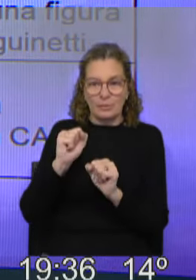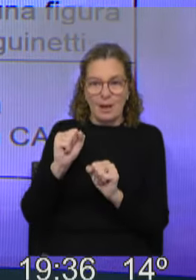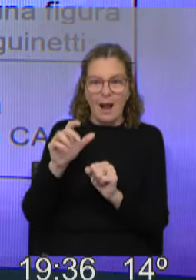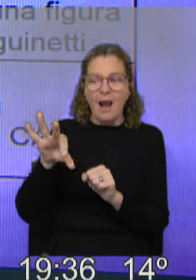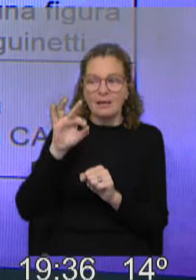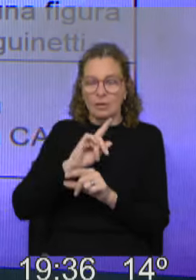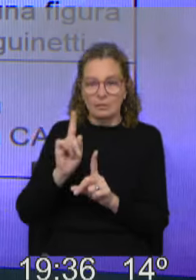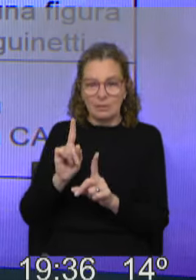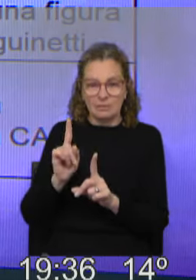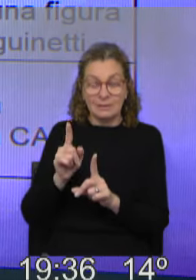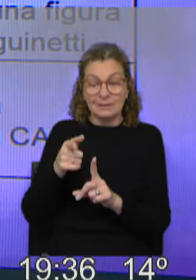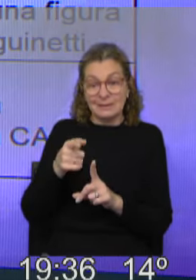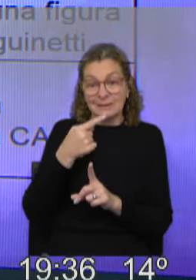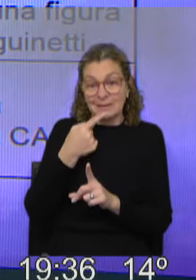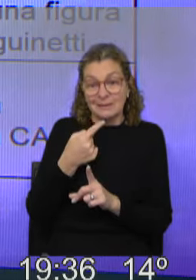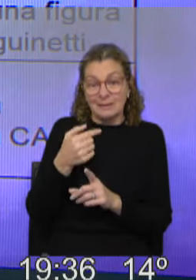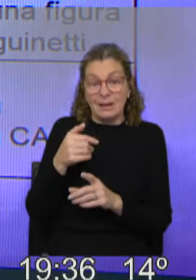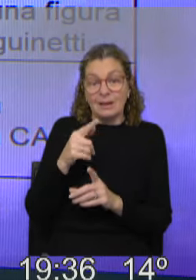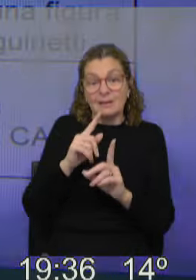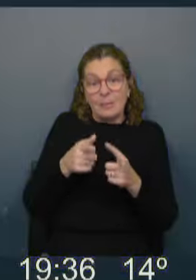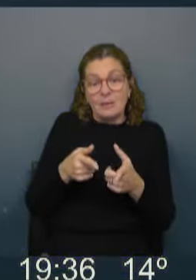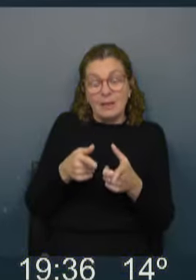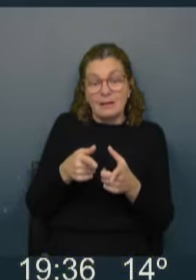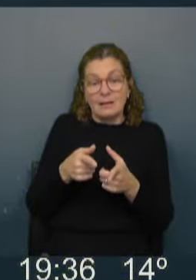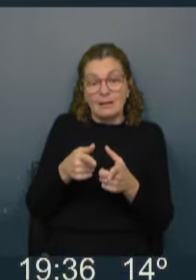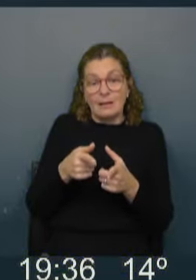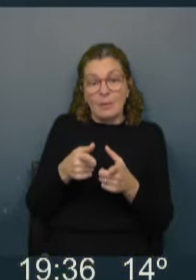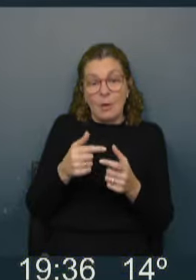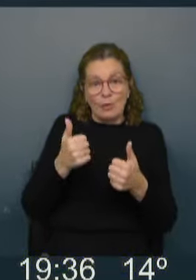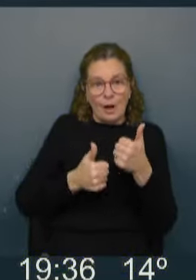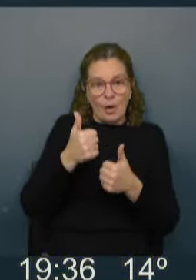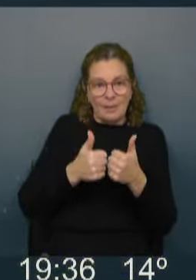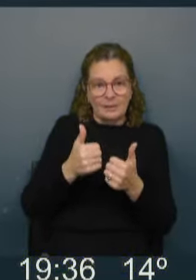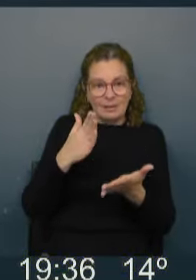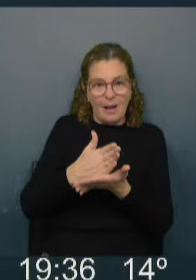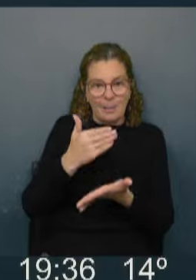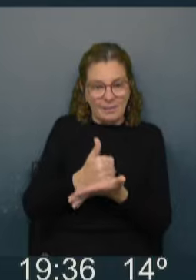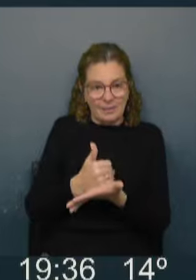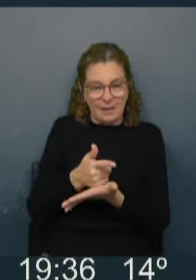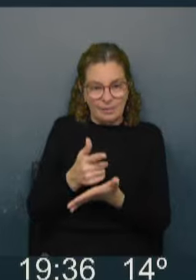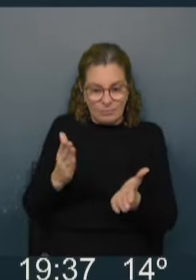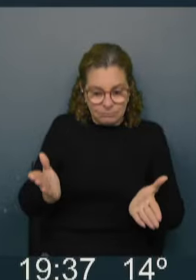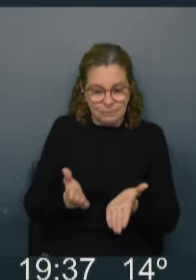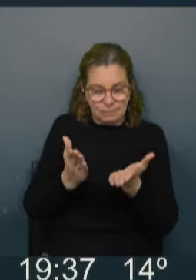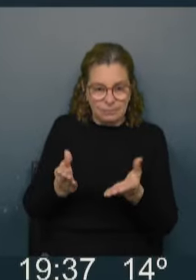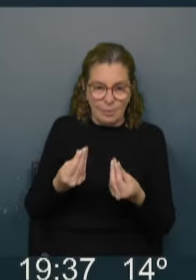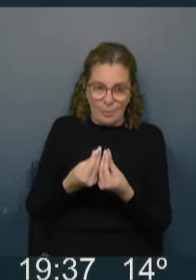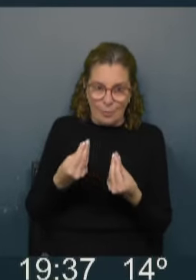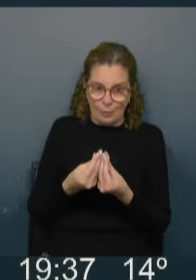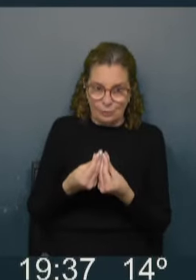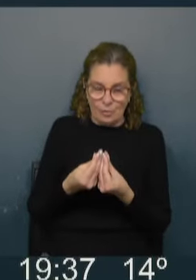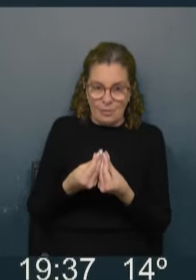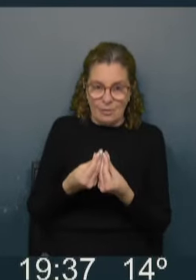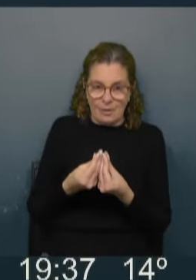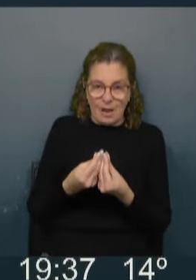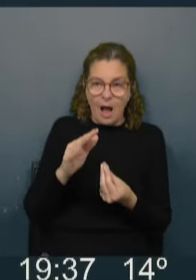y gran parte se juega en esta elección interna. Y también hay una competencia departamental y eso activa mucho en